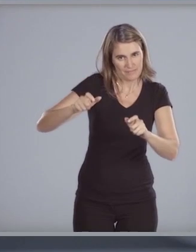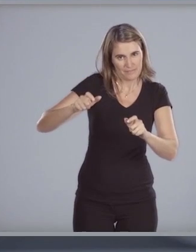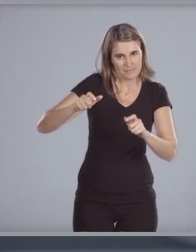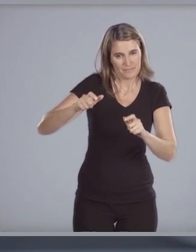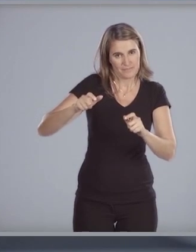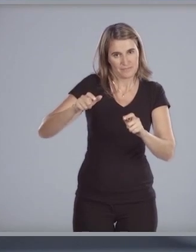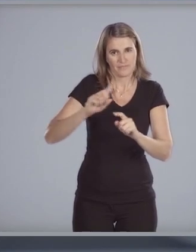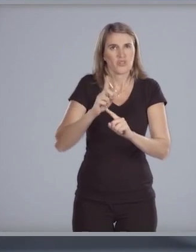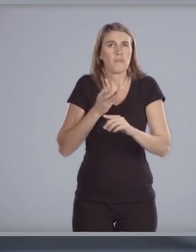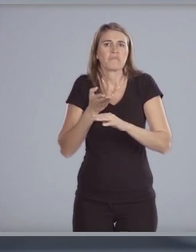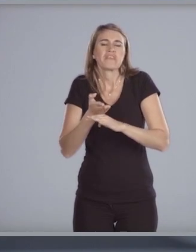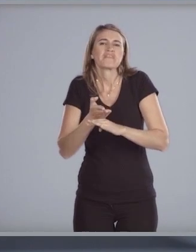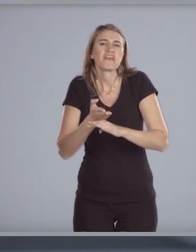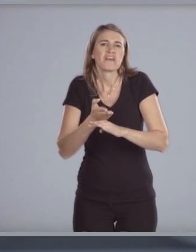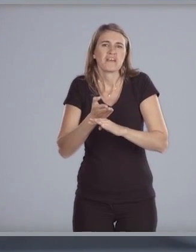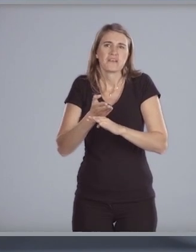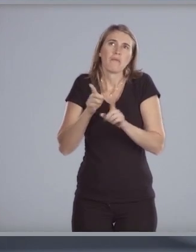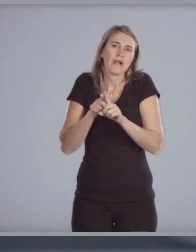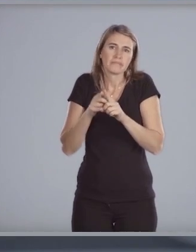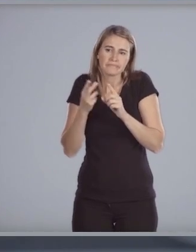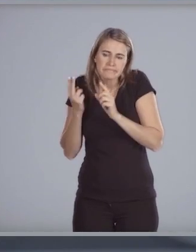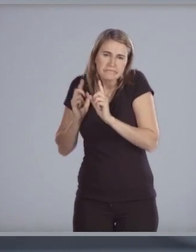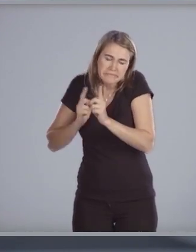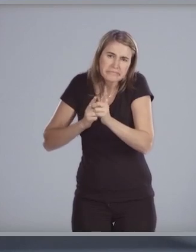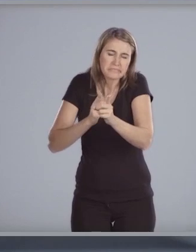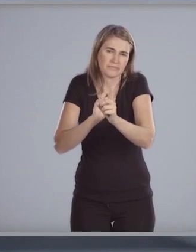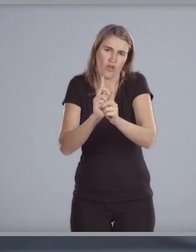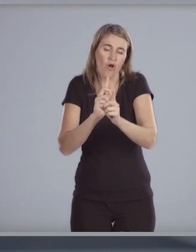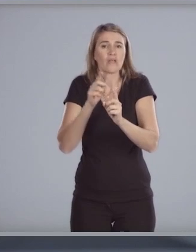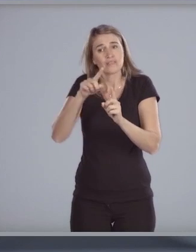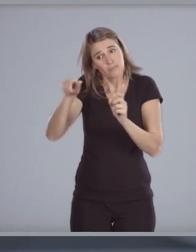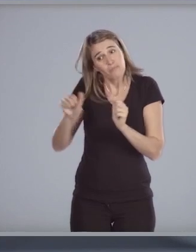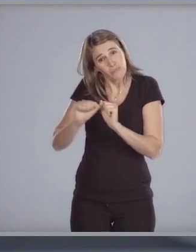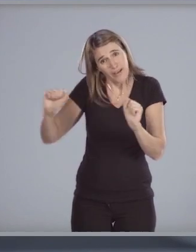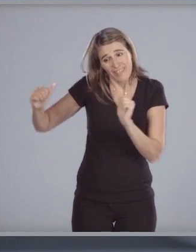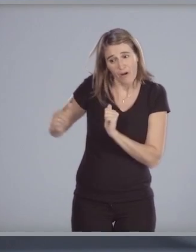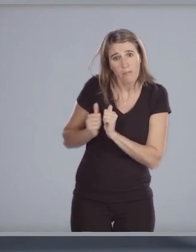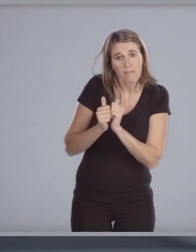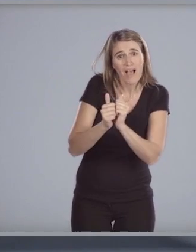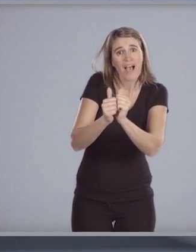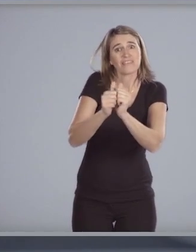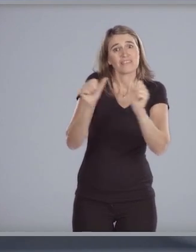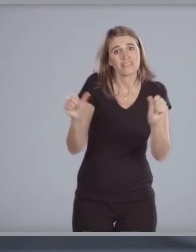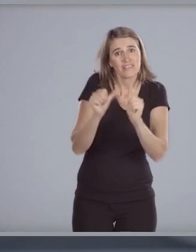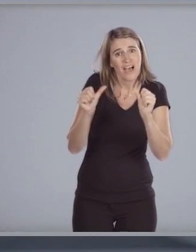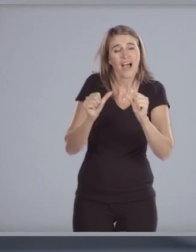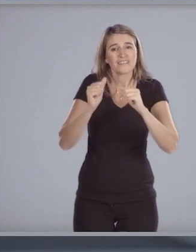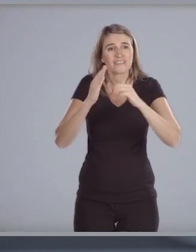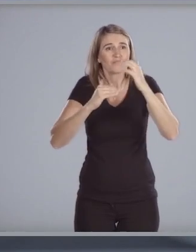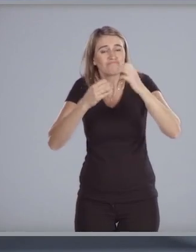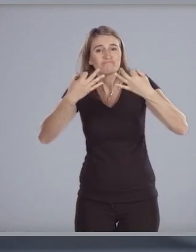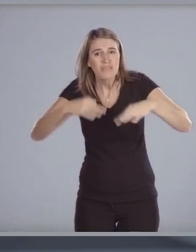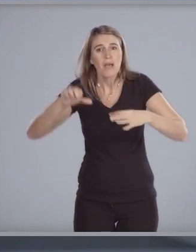no pedimos que nos sigan sino que nos acompañen en la tarea de continuar